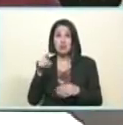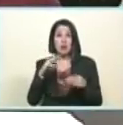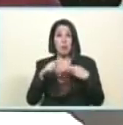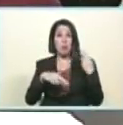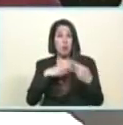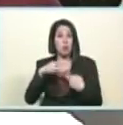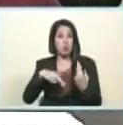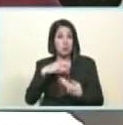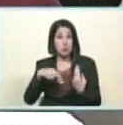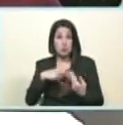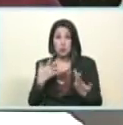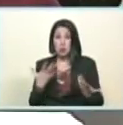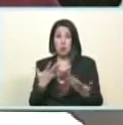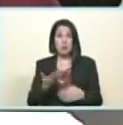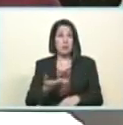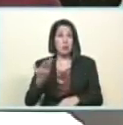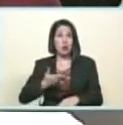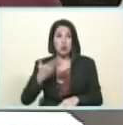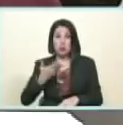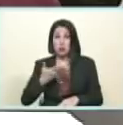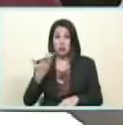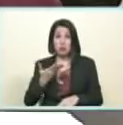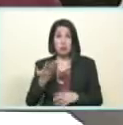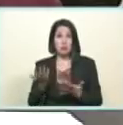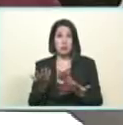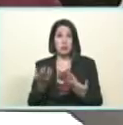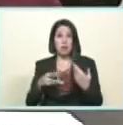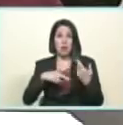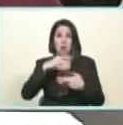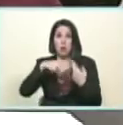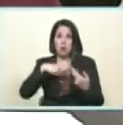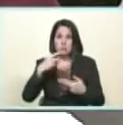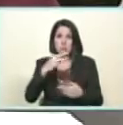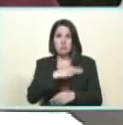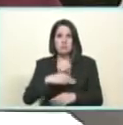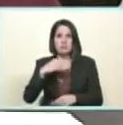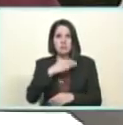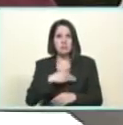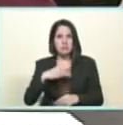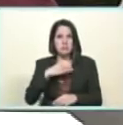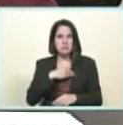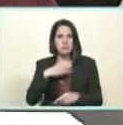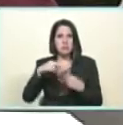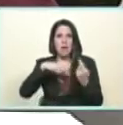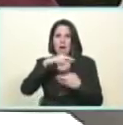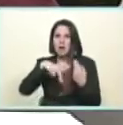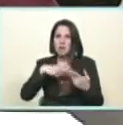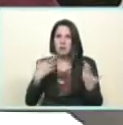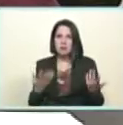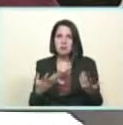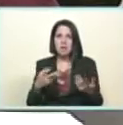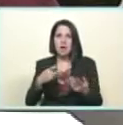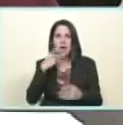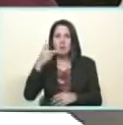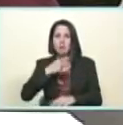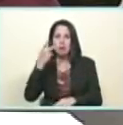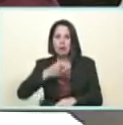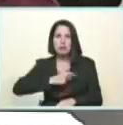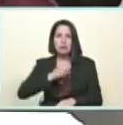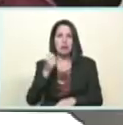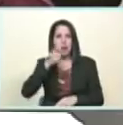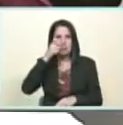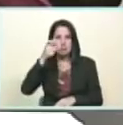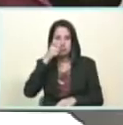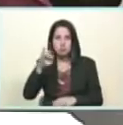dentro de la revolución del carnet de la patria la gran revolución dentro de las misiones y grandes misiones la gran revolución dentro de las políticas de protección y